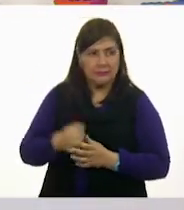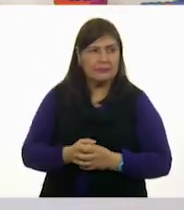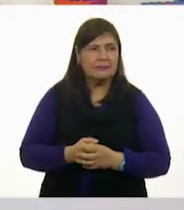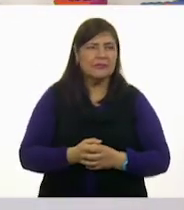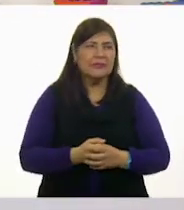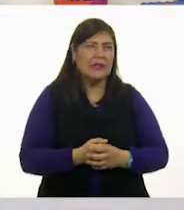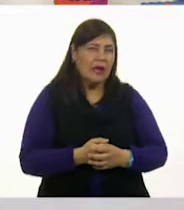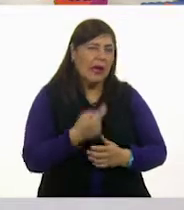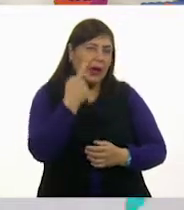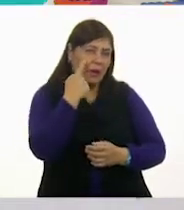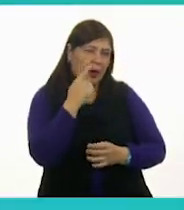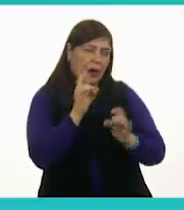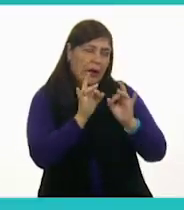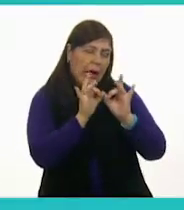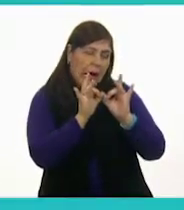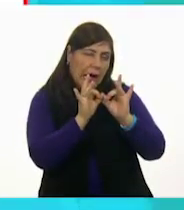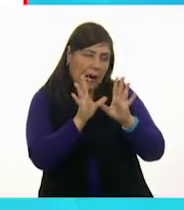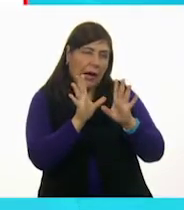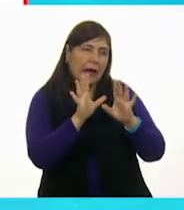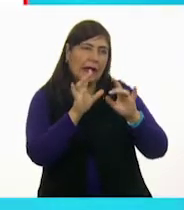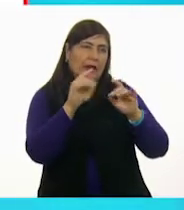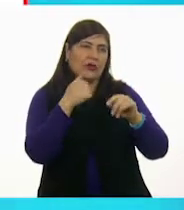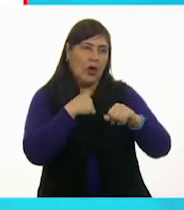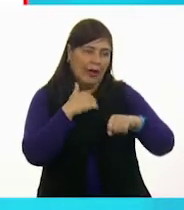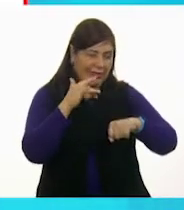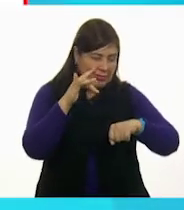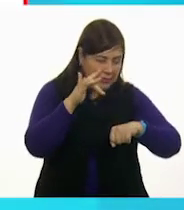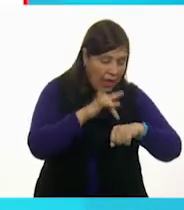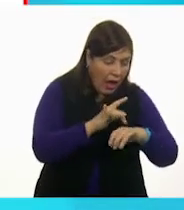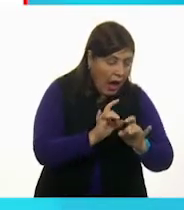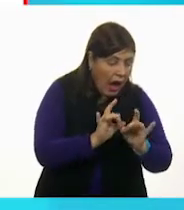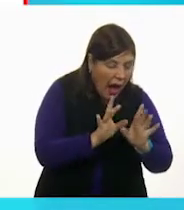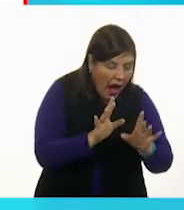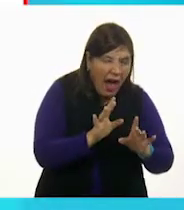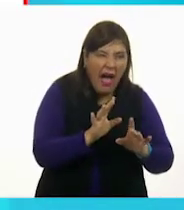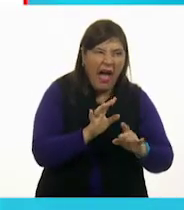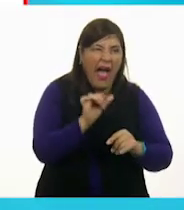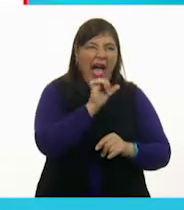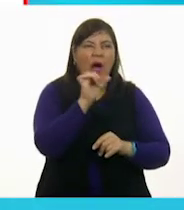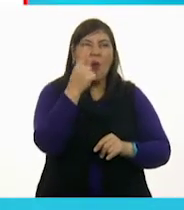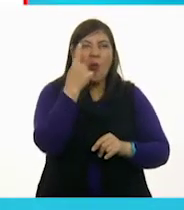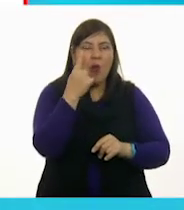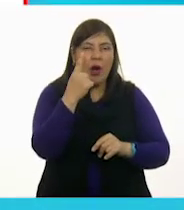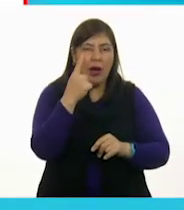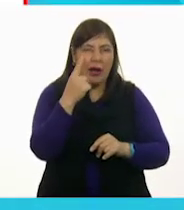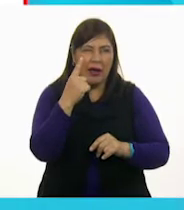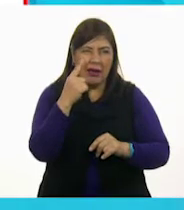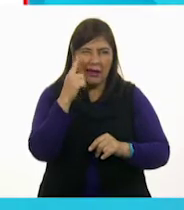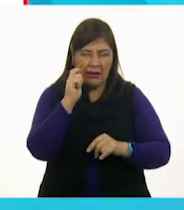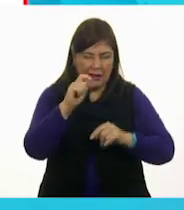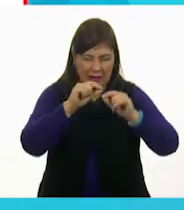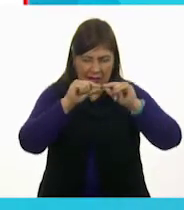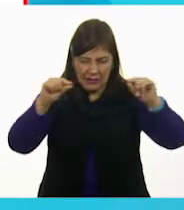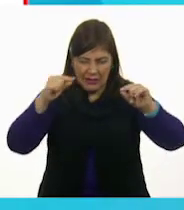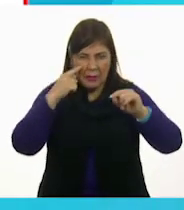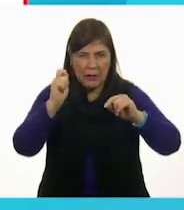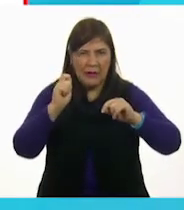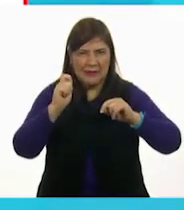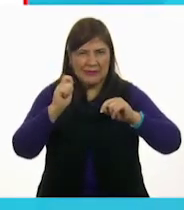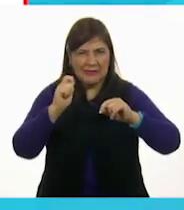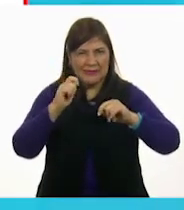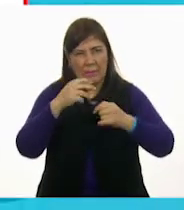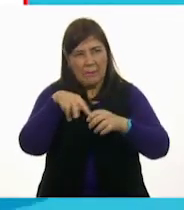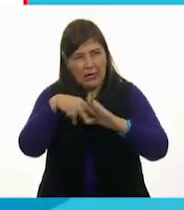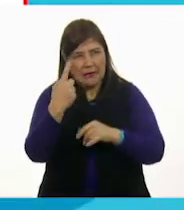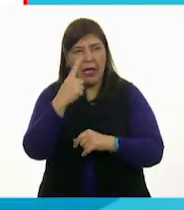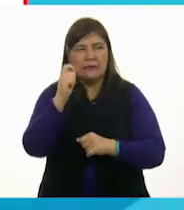Cuando toqué accidentalmente un, ah, claro, espacio, caracol, sentí espacio, carita. Ya,